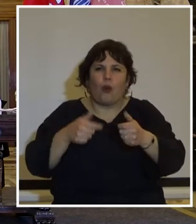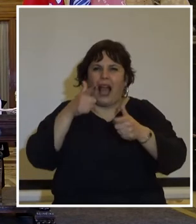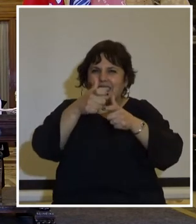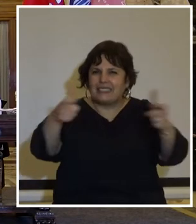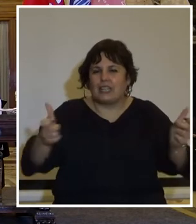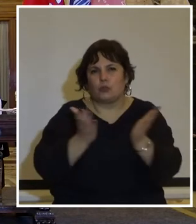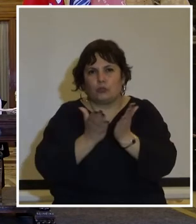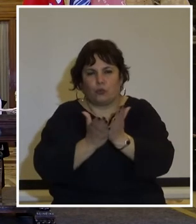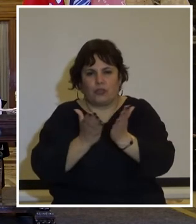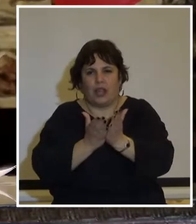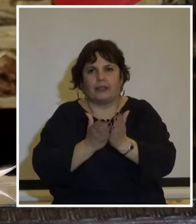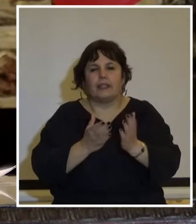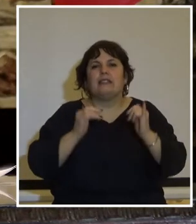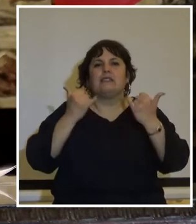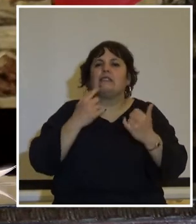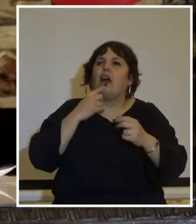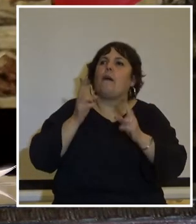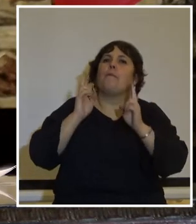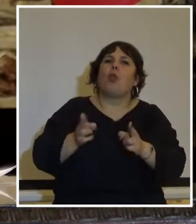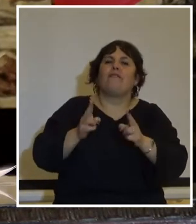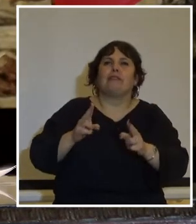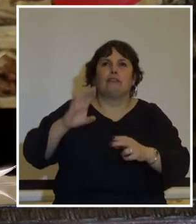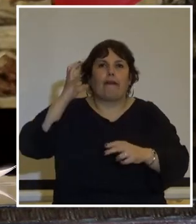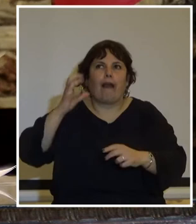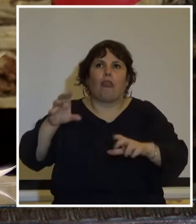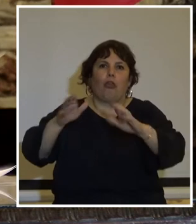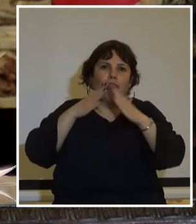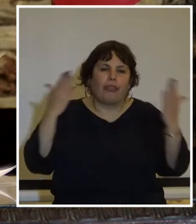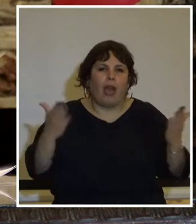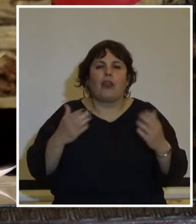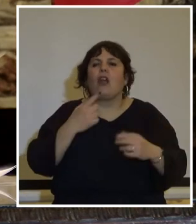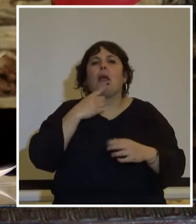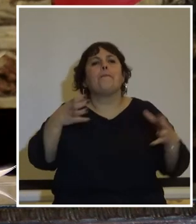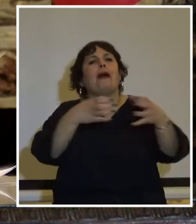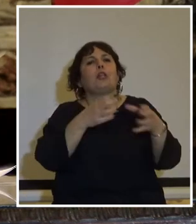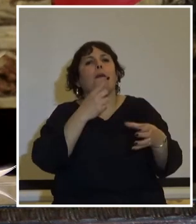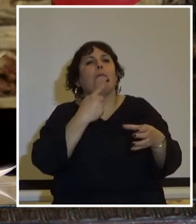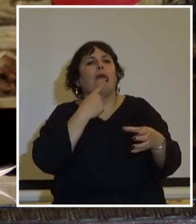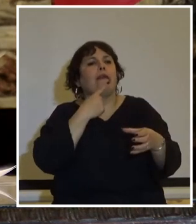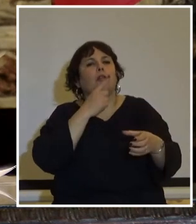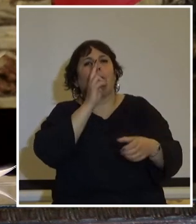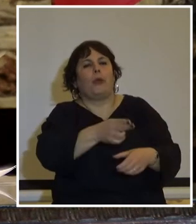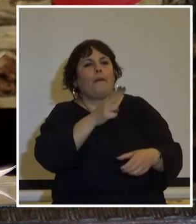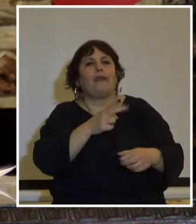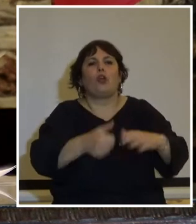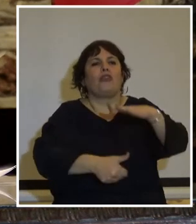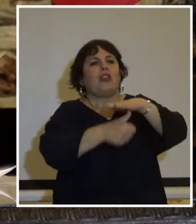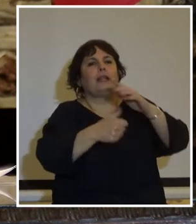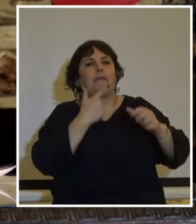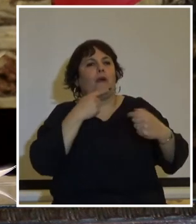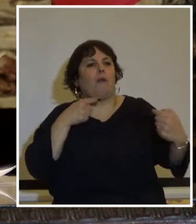de estudiantes censura y cierre de medios de prensa proscripción de los partidos y dirigentes políticos de la oposición